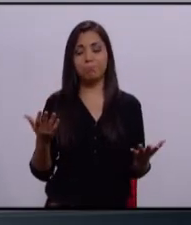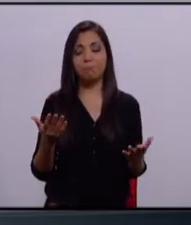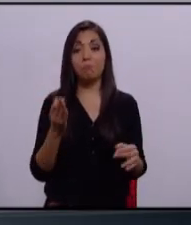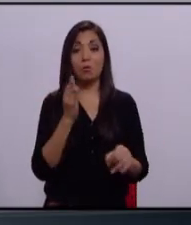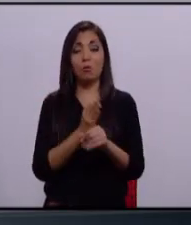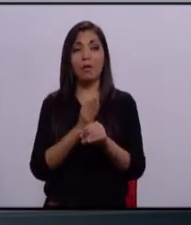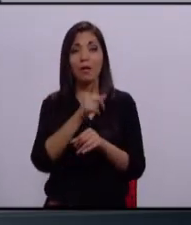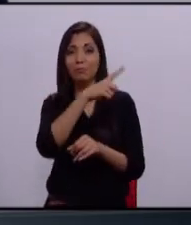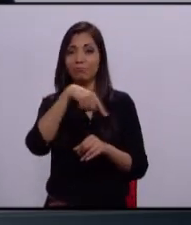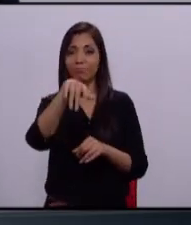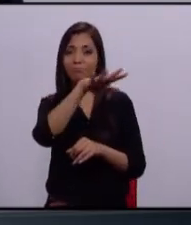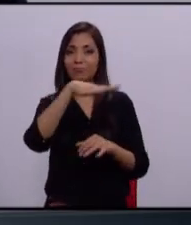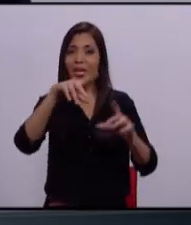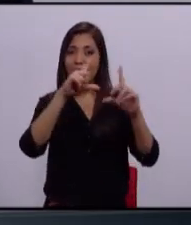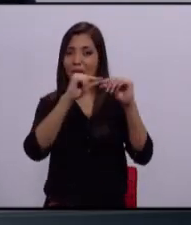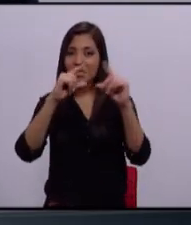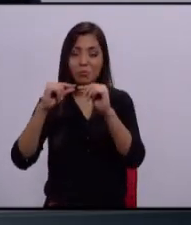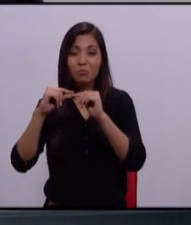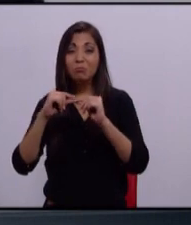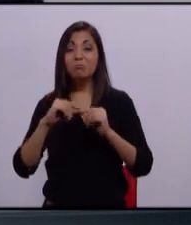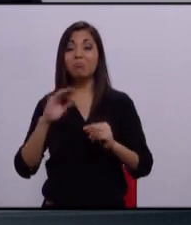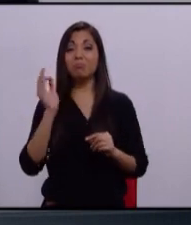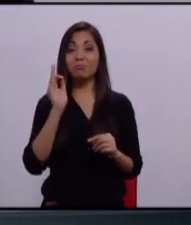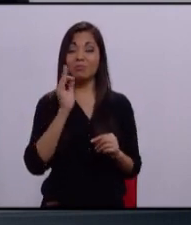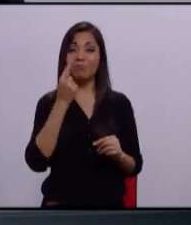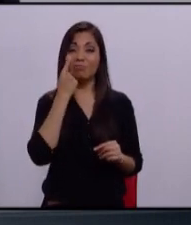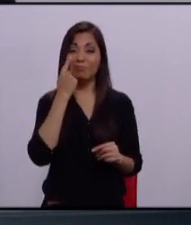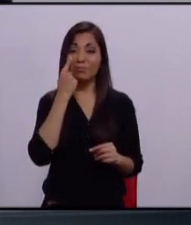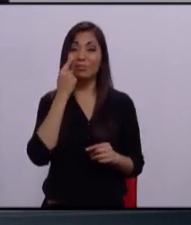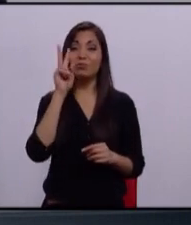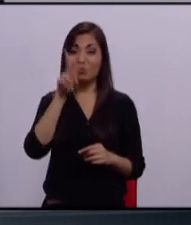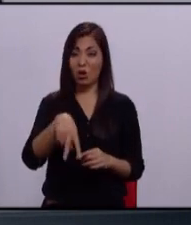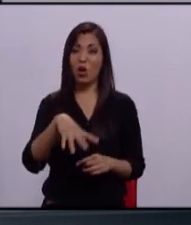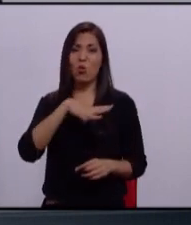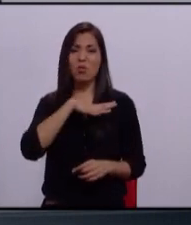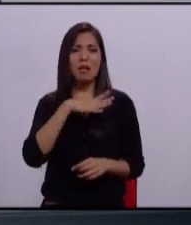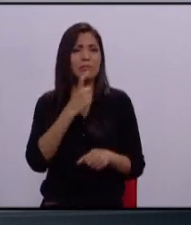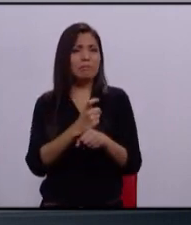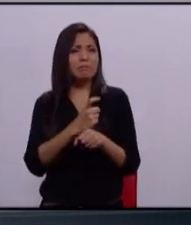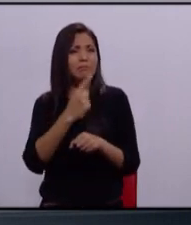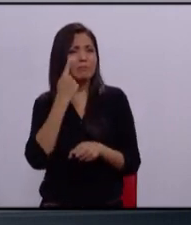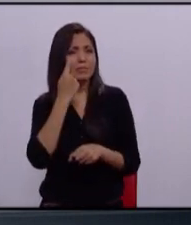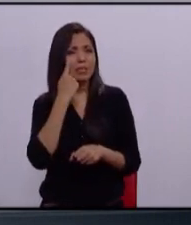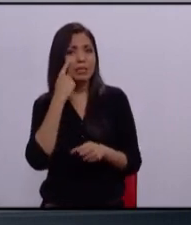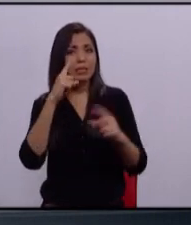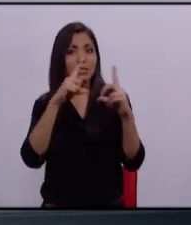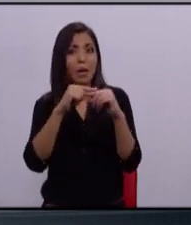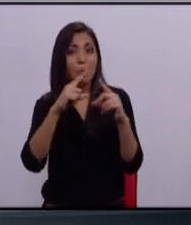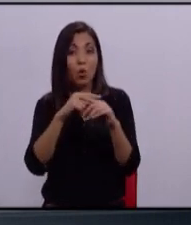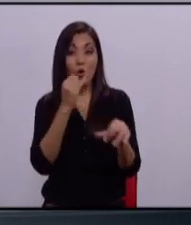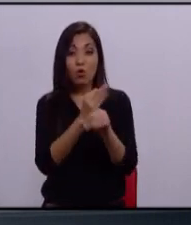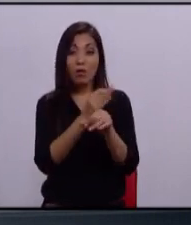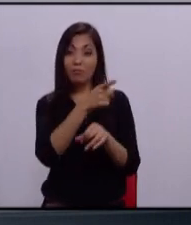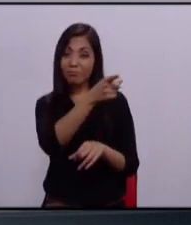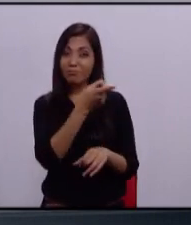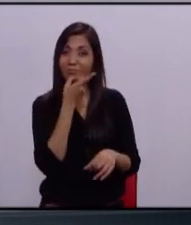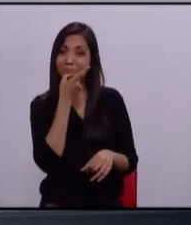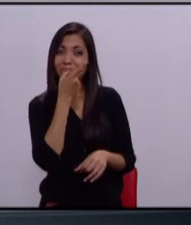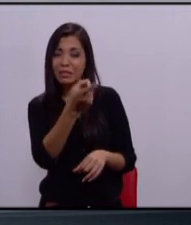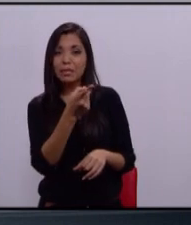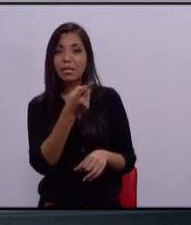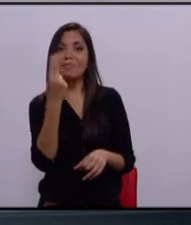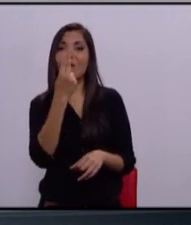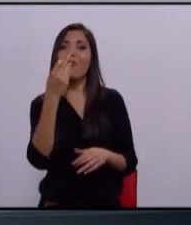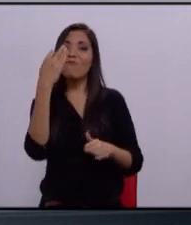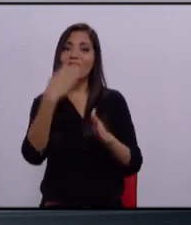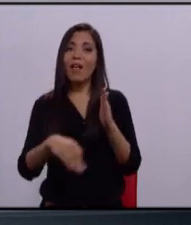hoy les quiero decir que si bien es cierto el problema más serio que tenemos en Zapopan y que es el reclamo que tú haces, es precisamente el de la